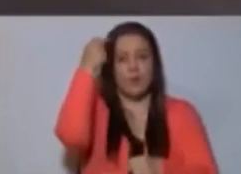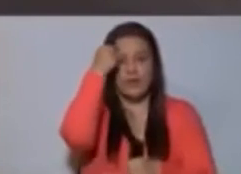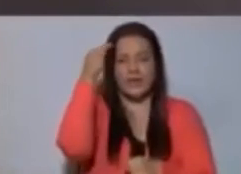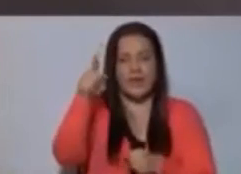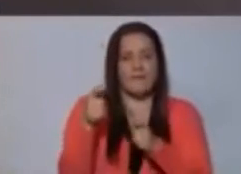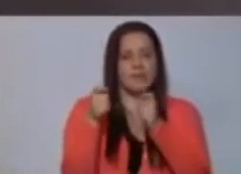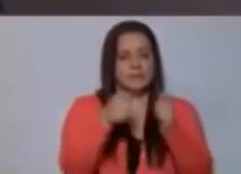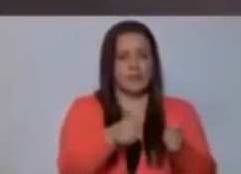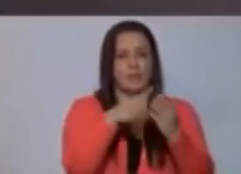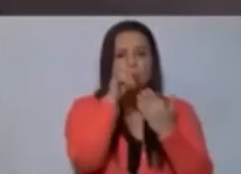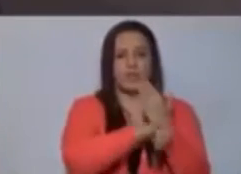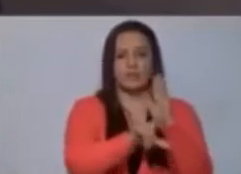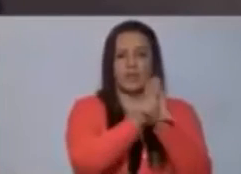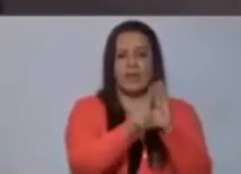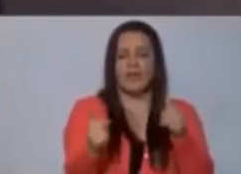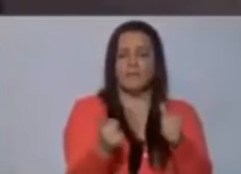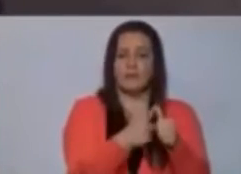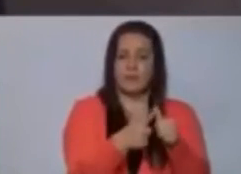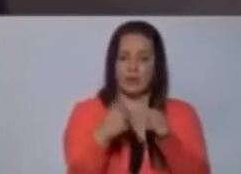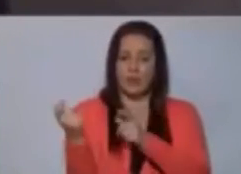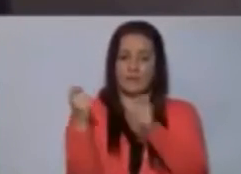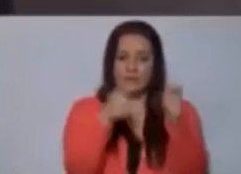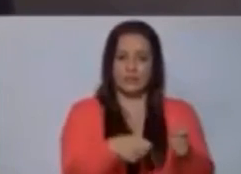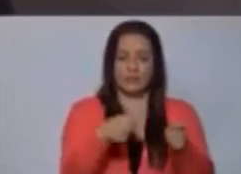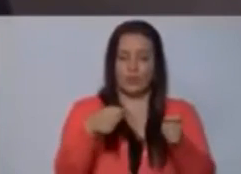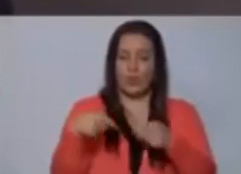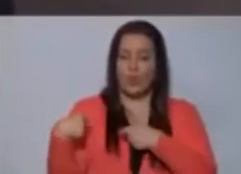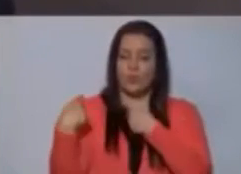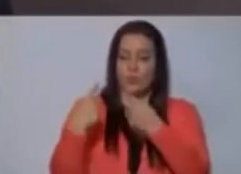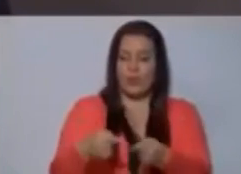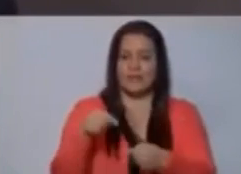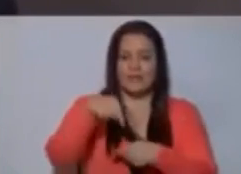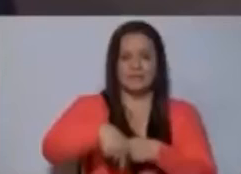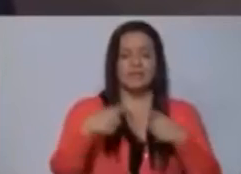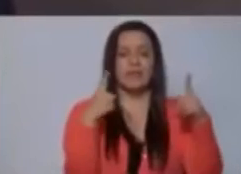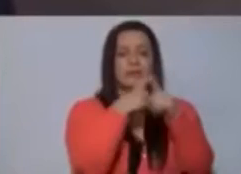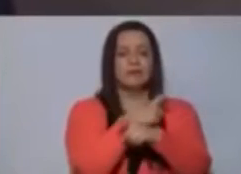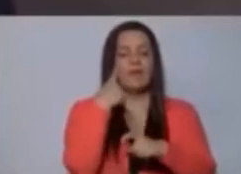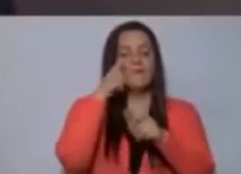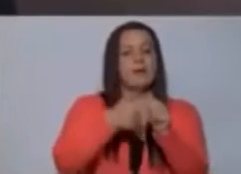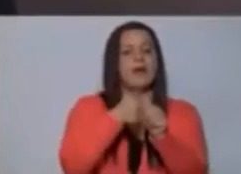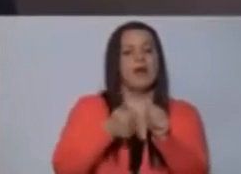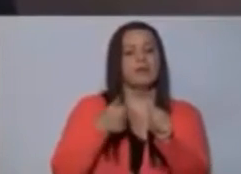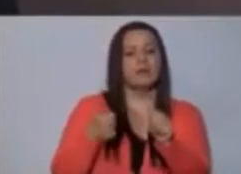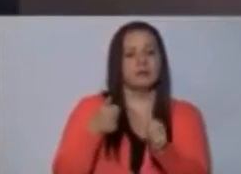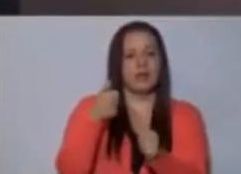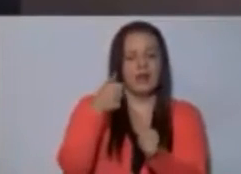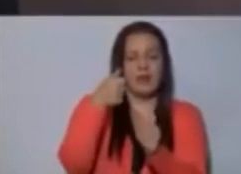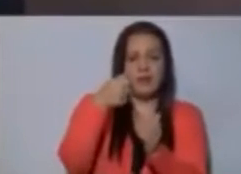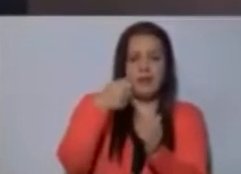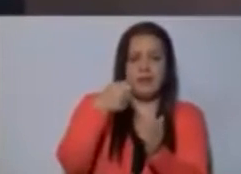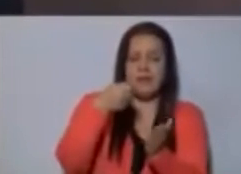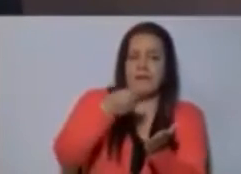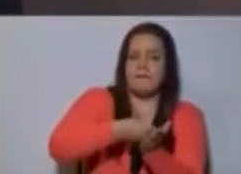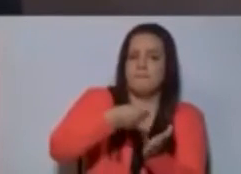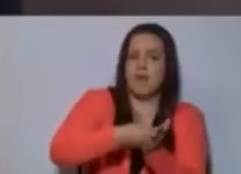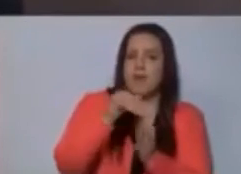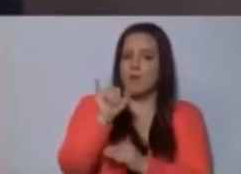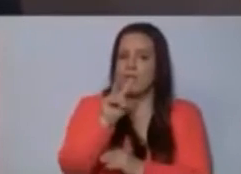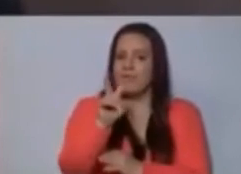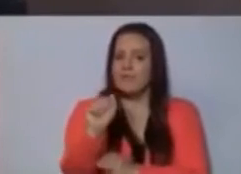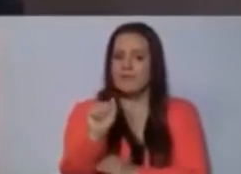el primero que presentó durante esta crisis, para retrasar el pago del IVA